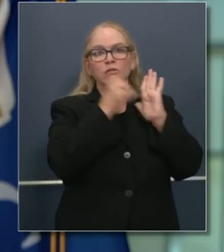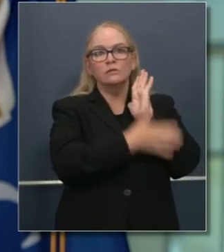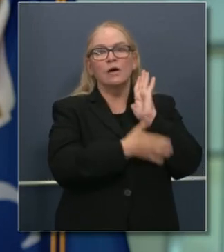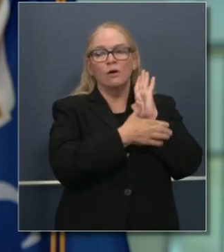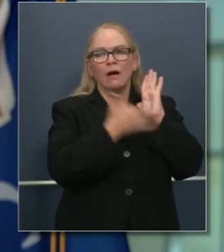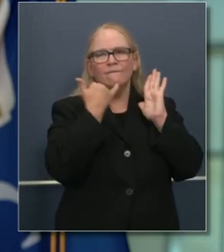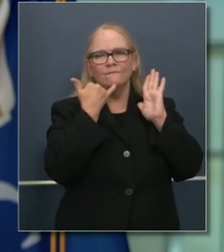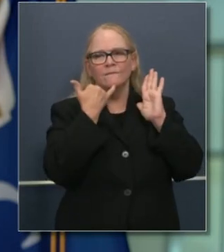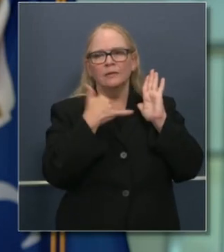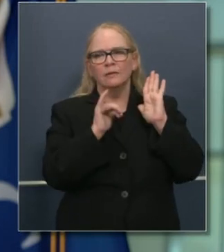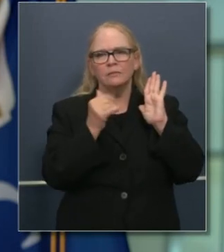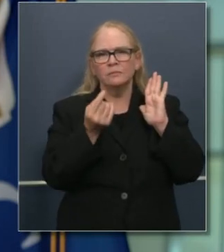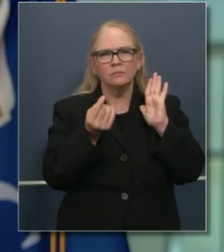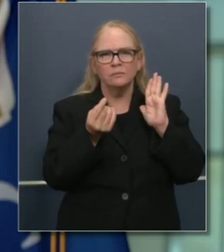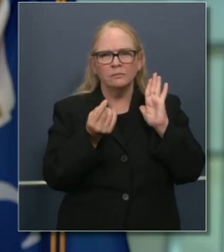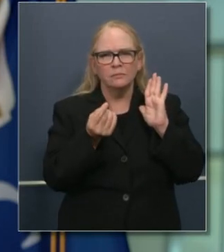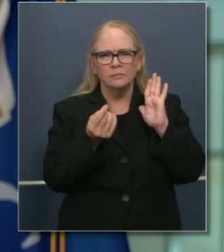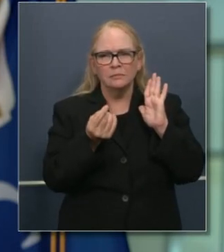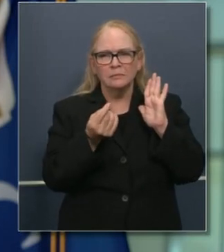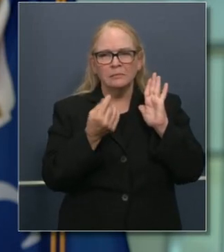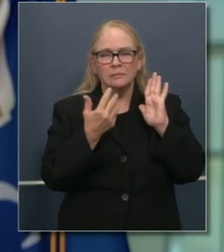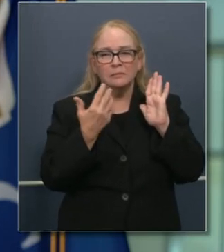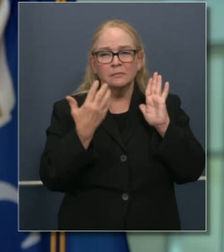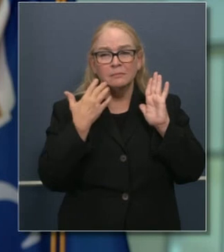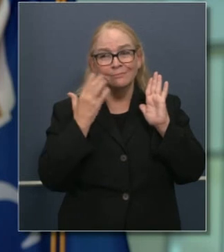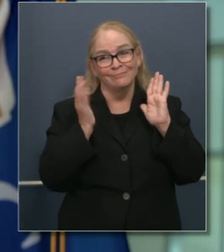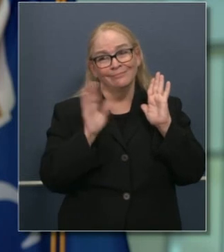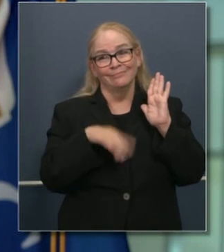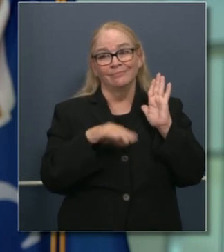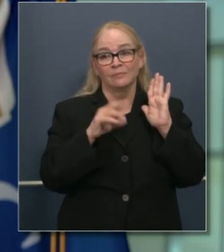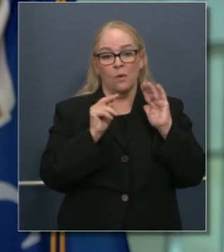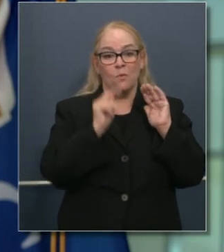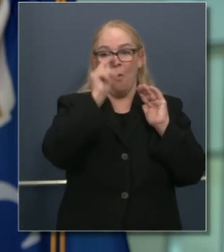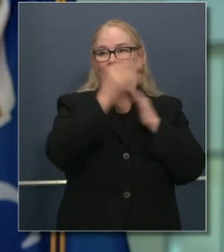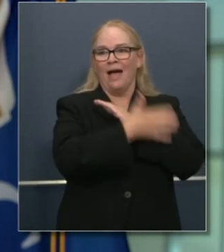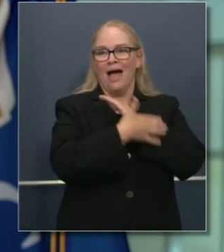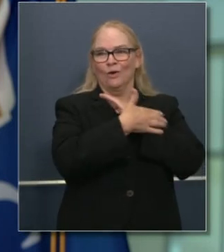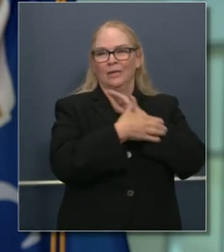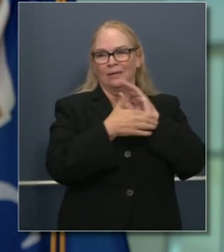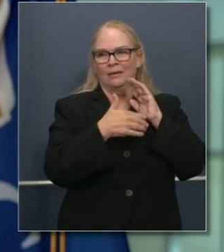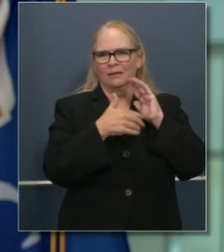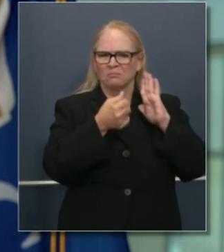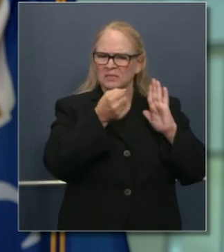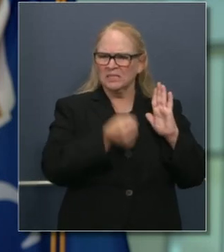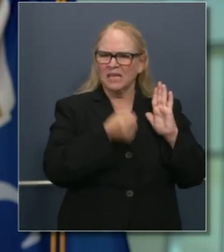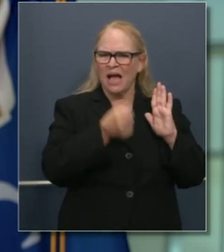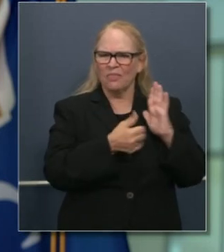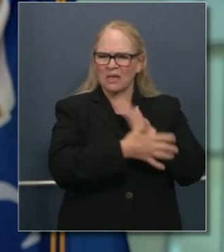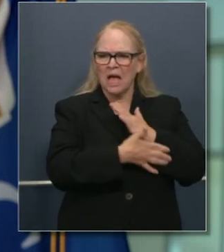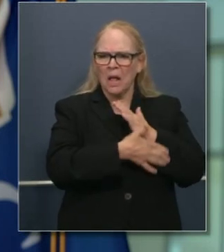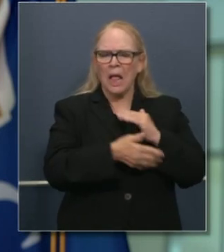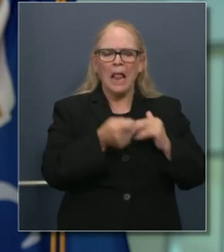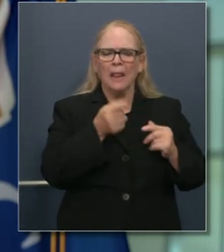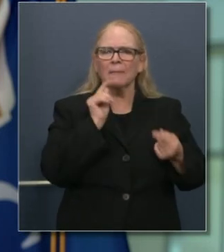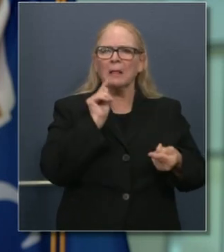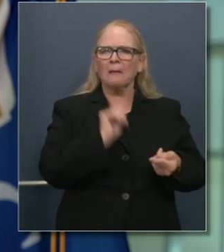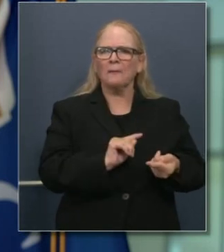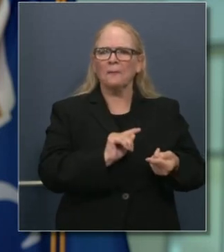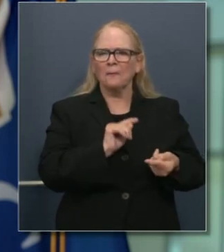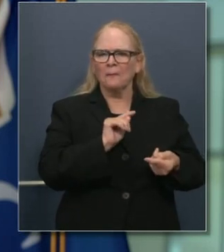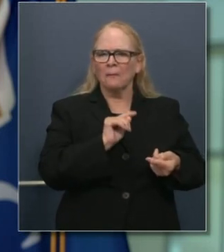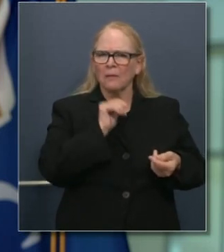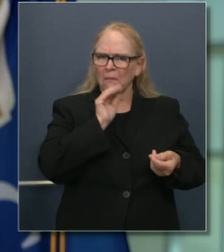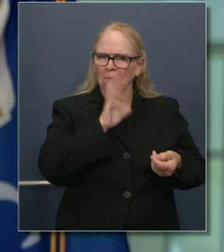dos distintas razones. Por ejemplo, a uno de los condados de la zona norte no ha sido